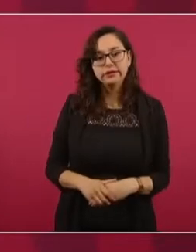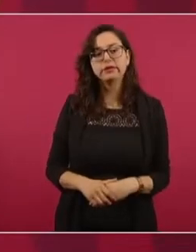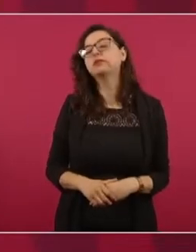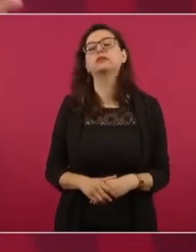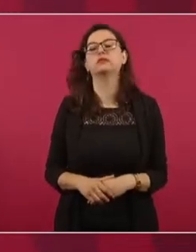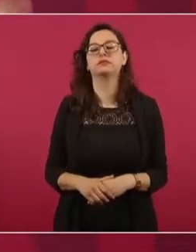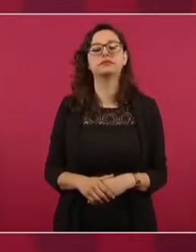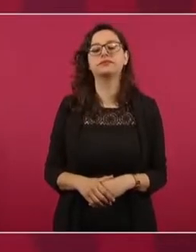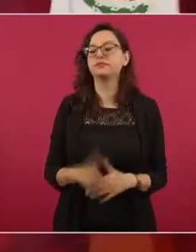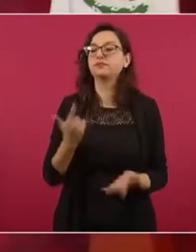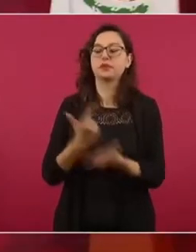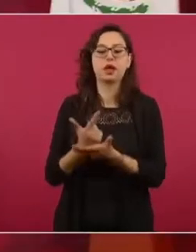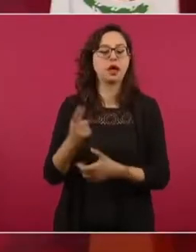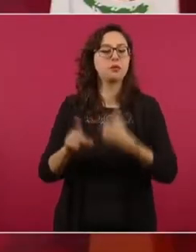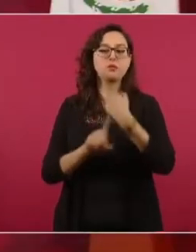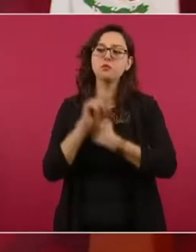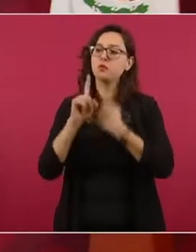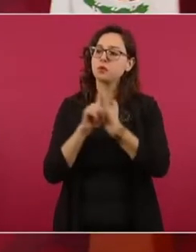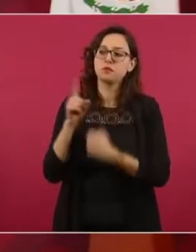que ese era el grave problema